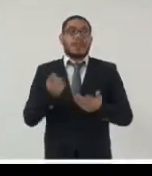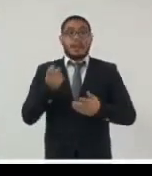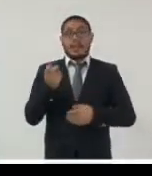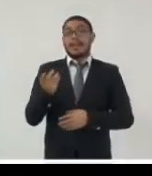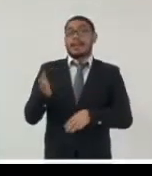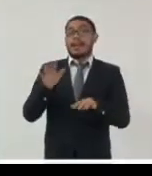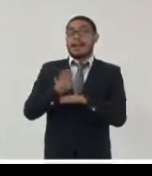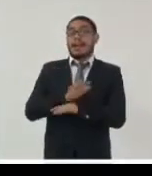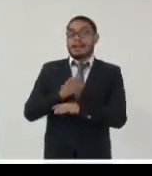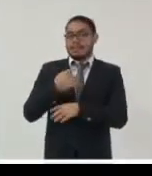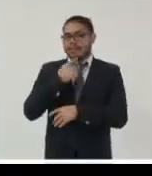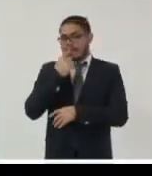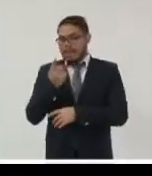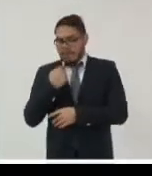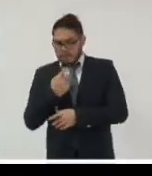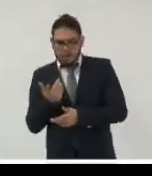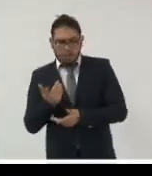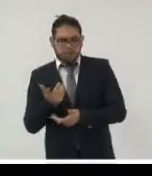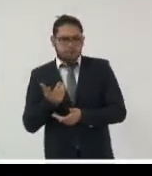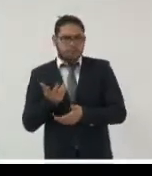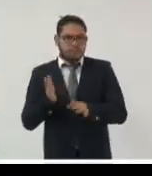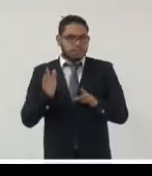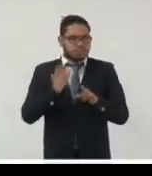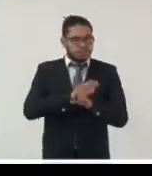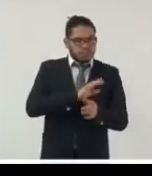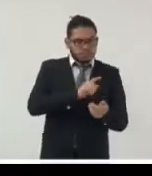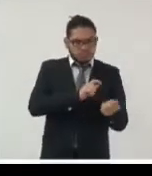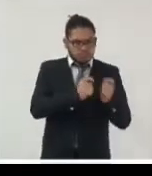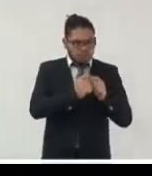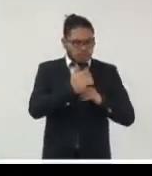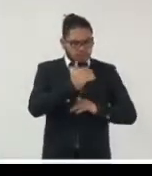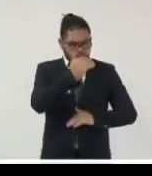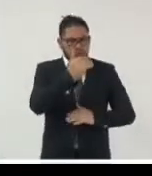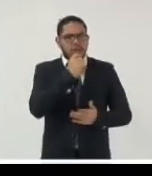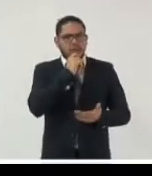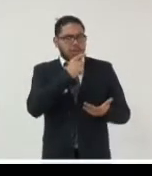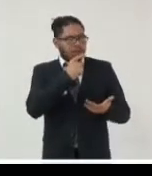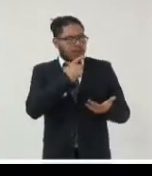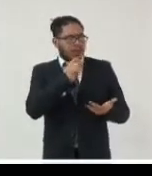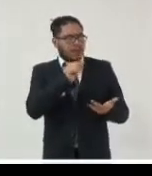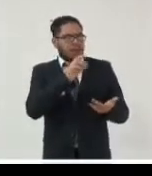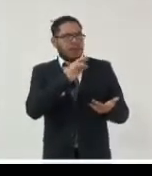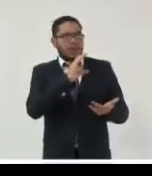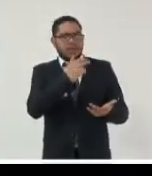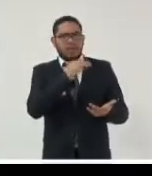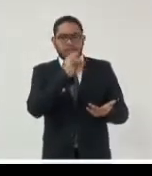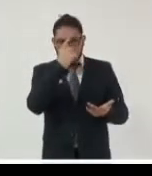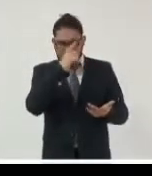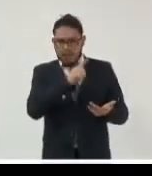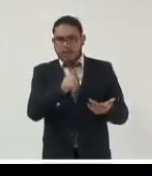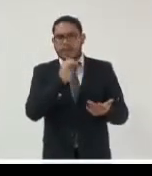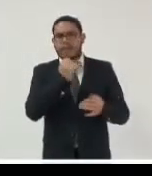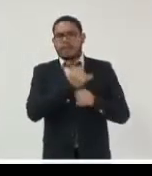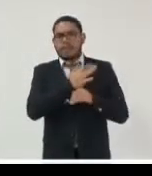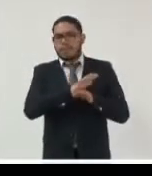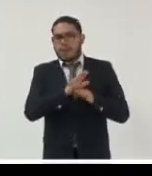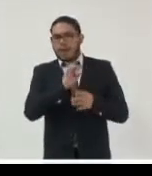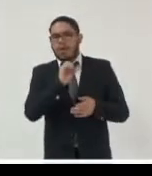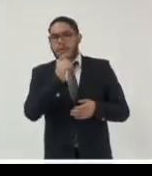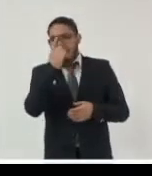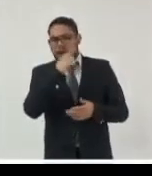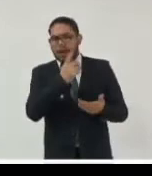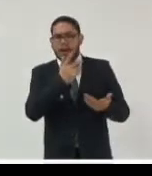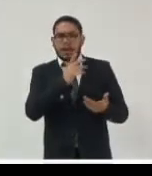no estoy hablando de cambiar del objeto del documento de archivo para la información o para